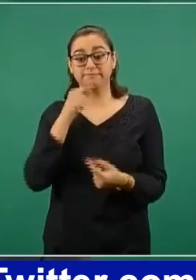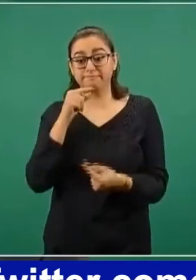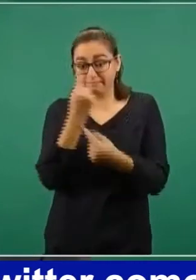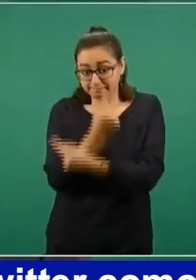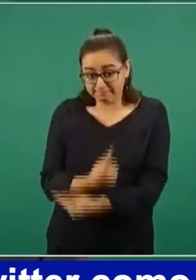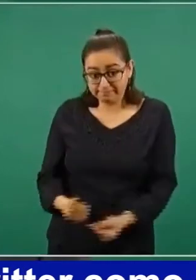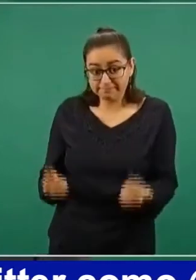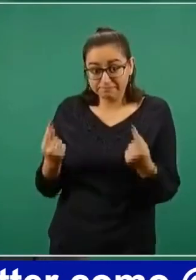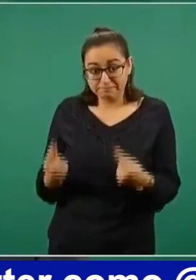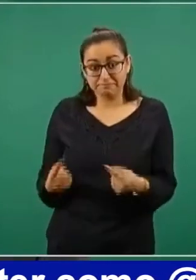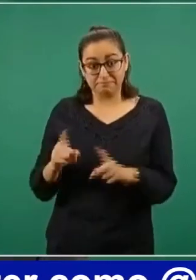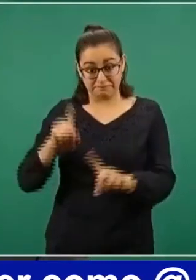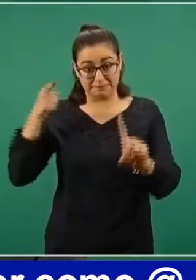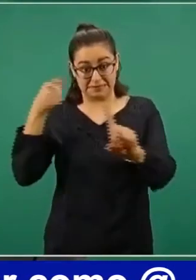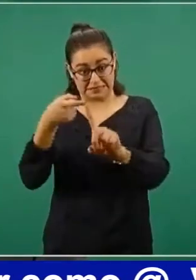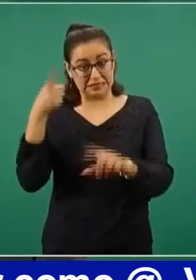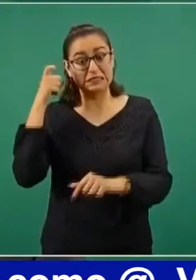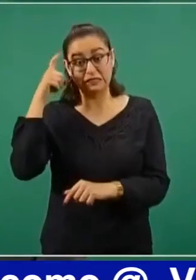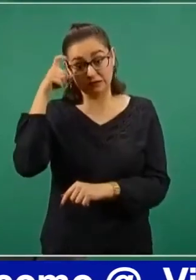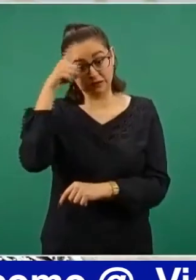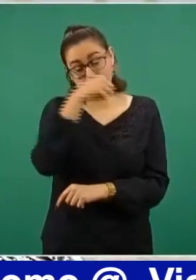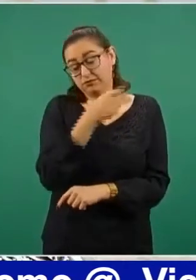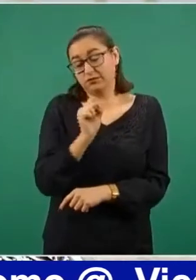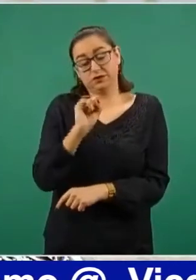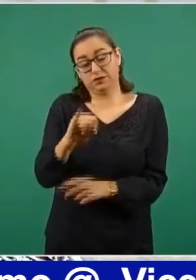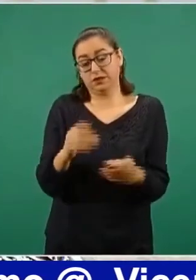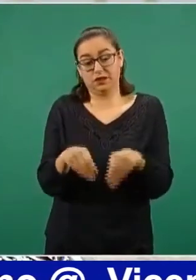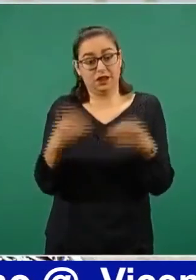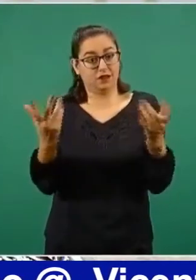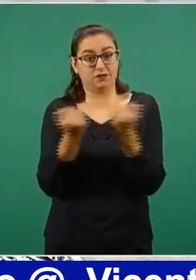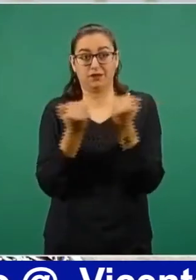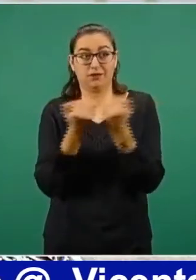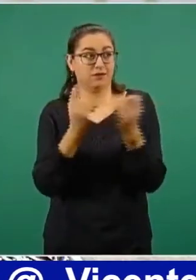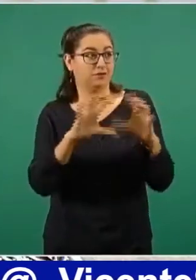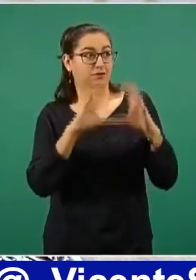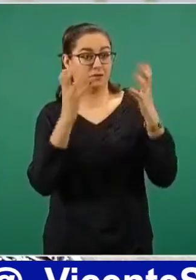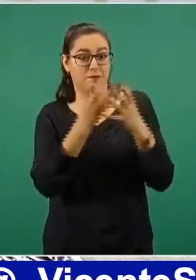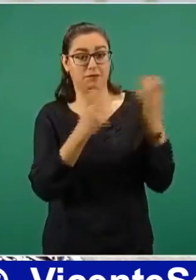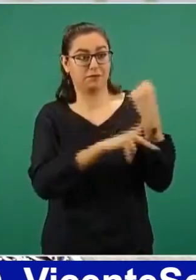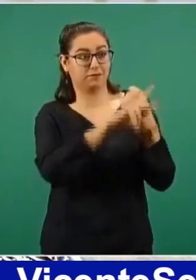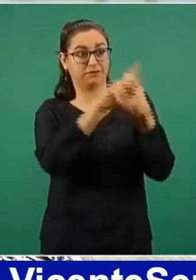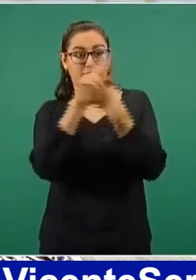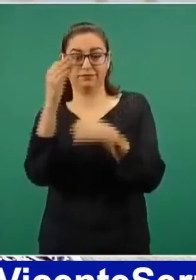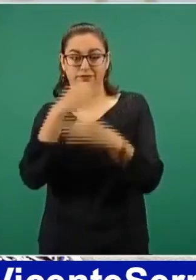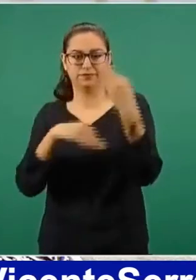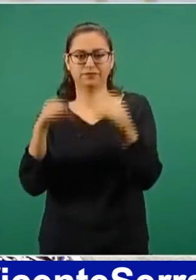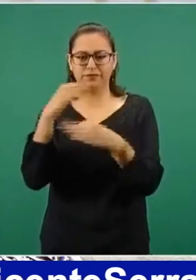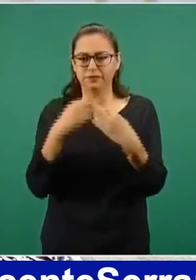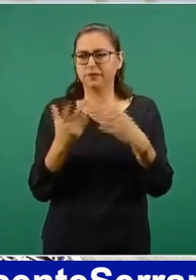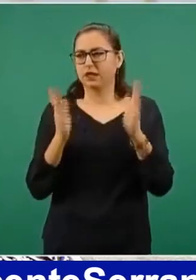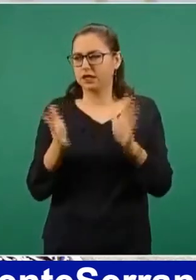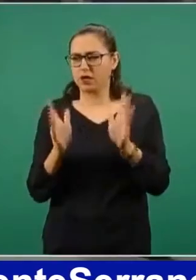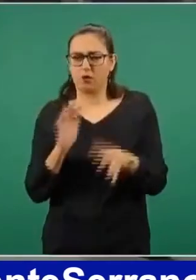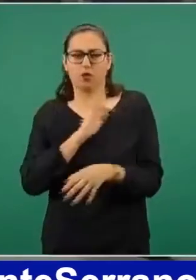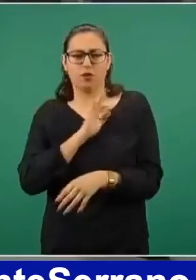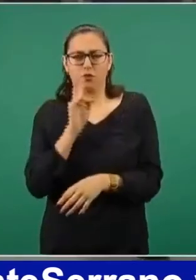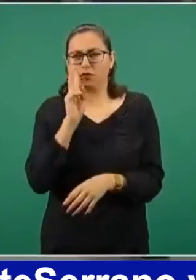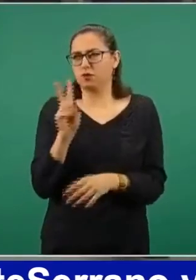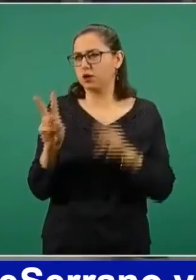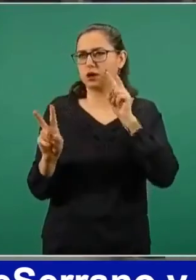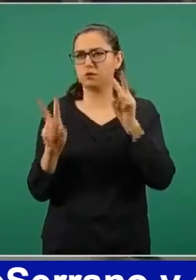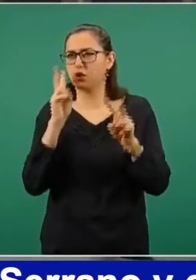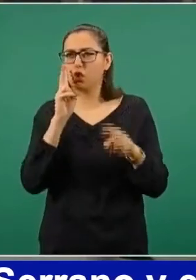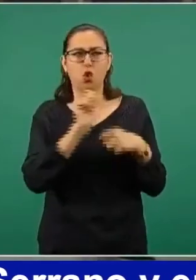definitivamente es un reto complejo que enfrenta todos los países del mundo. Hay algunas técnicas que hemos podido aprender de cómo lo conducen en otros